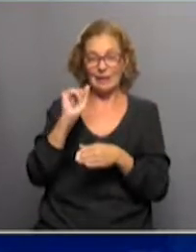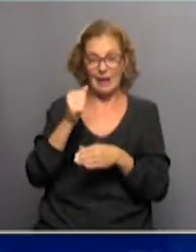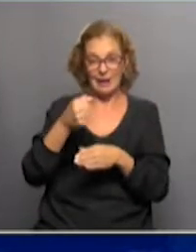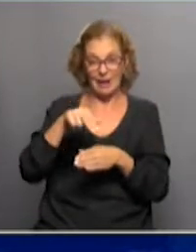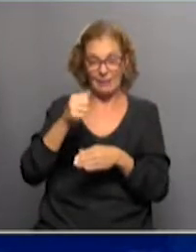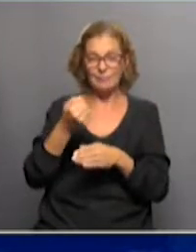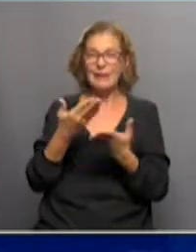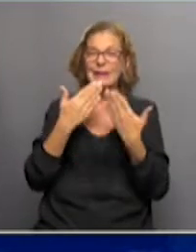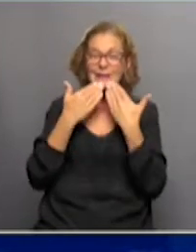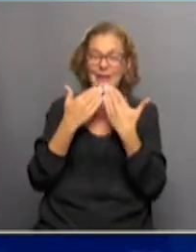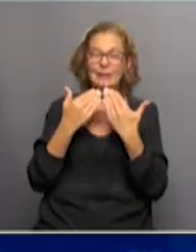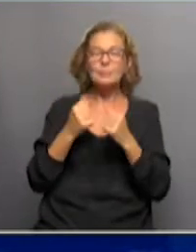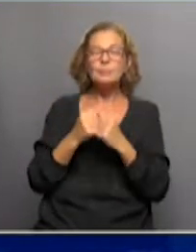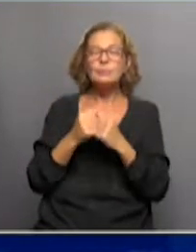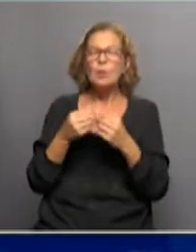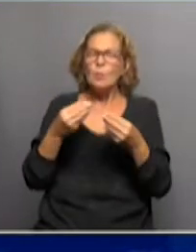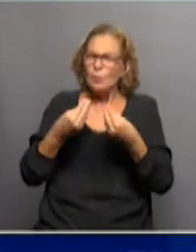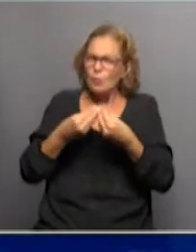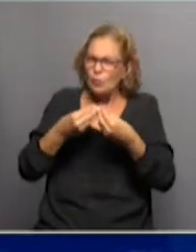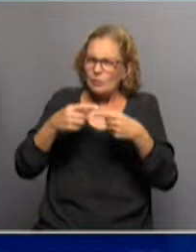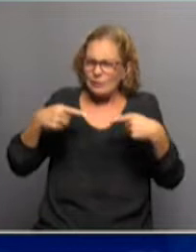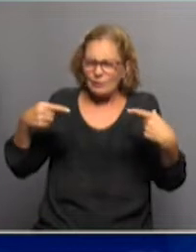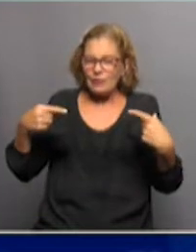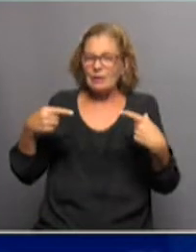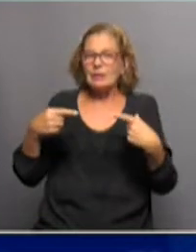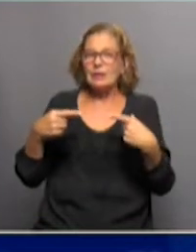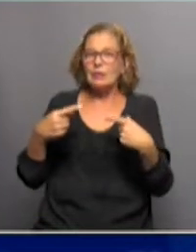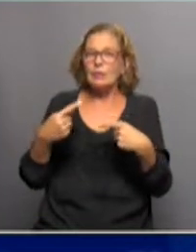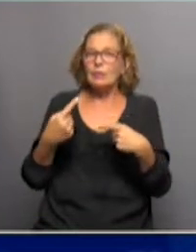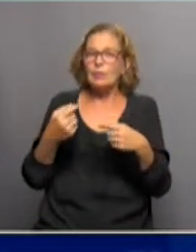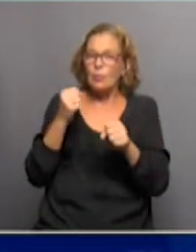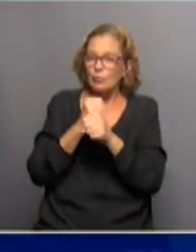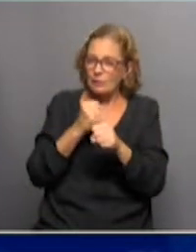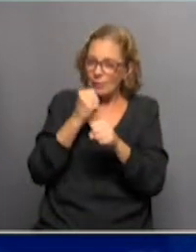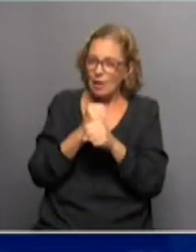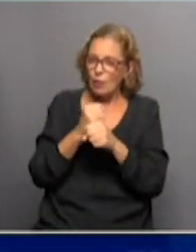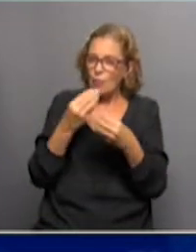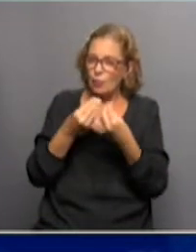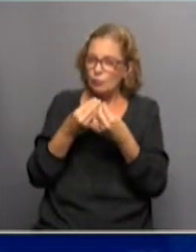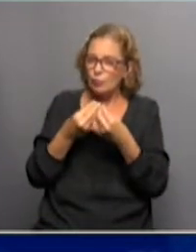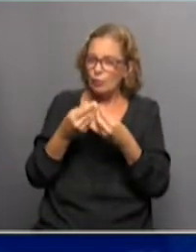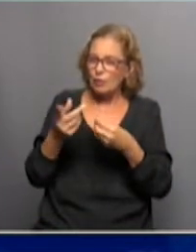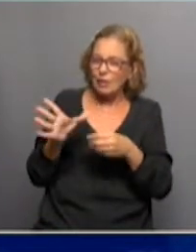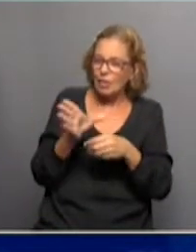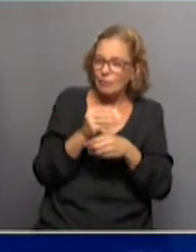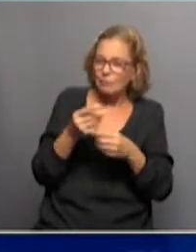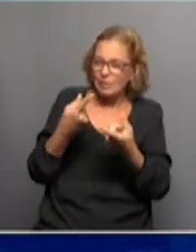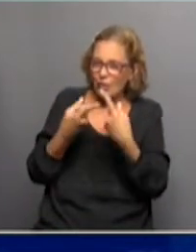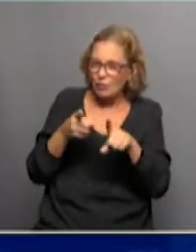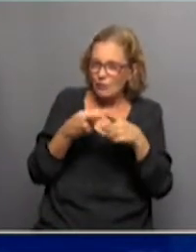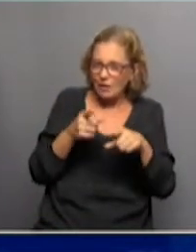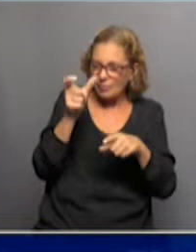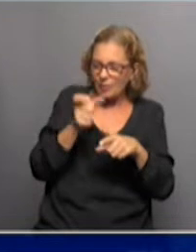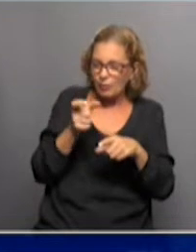Gracias. Son muchas las, es un trabajo intenso, multidisciplinario. ¿Cómo se llega